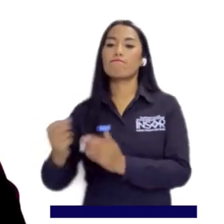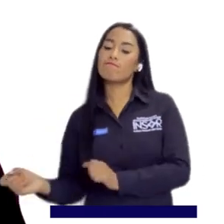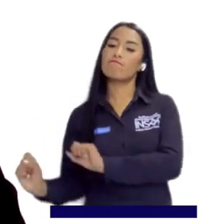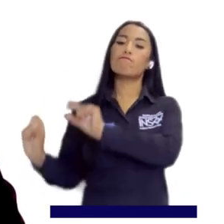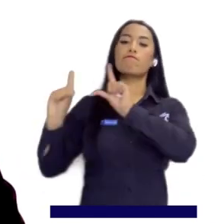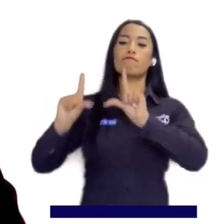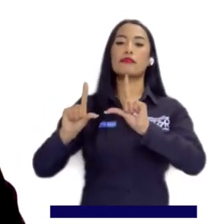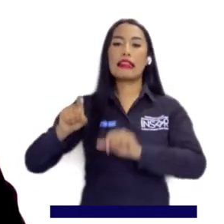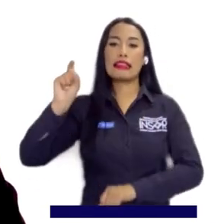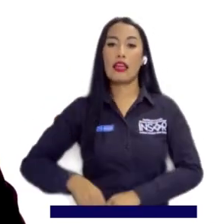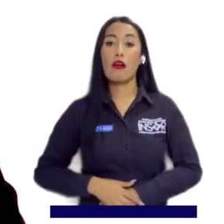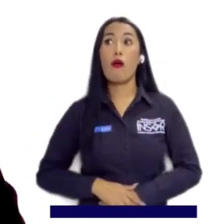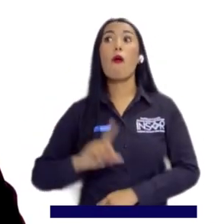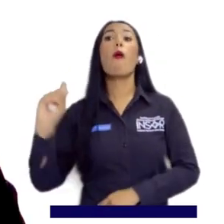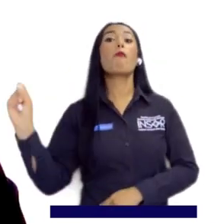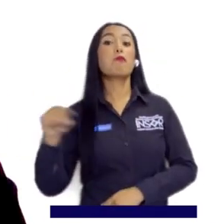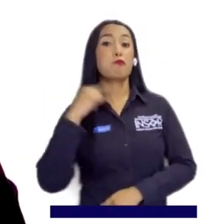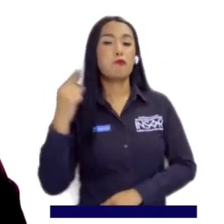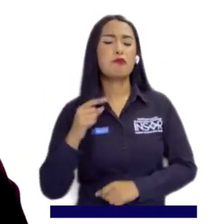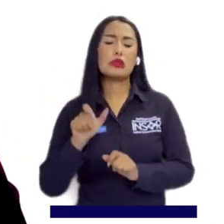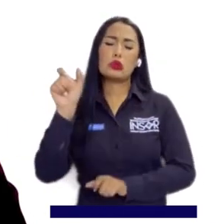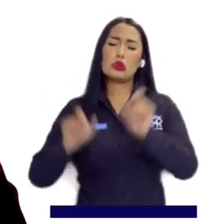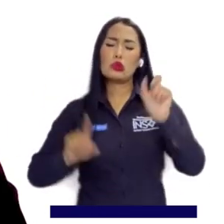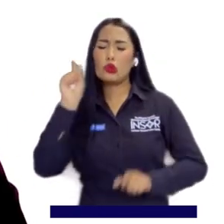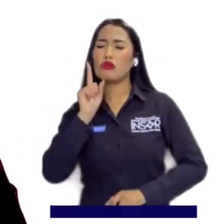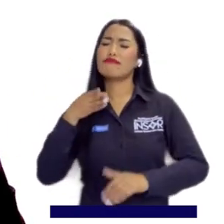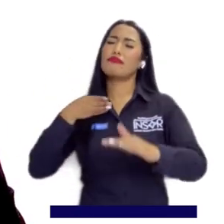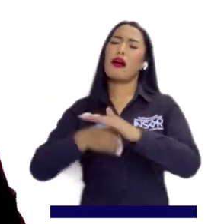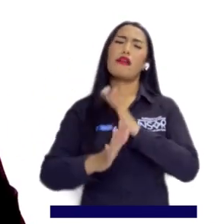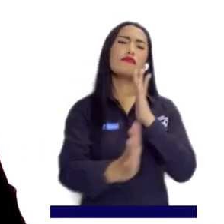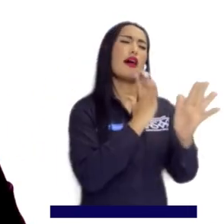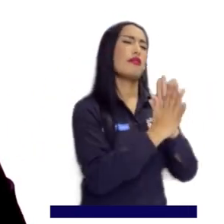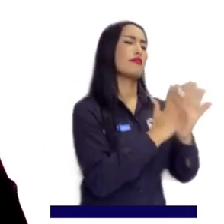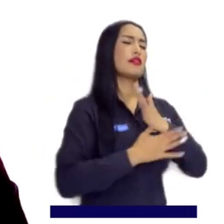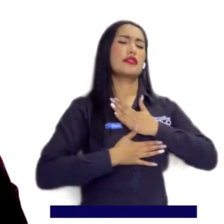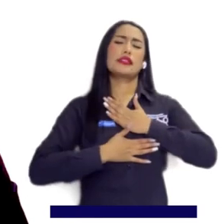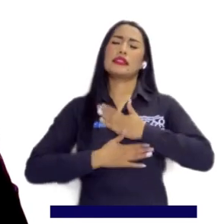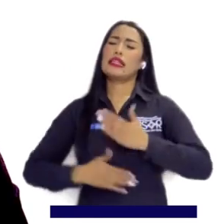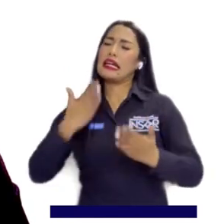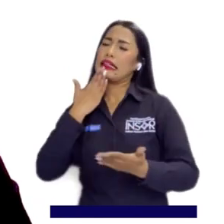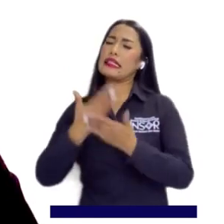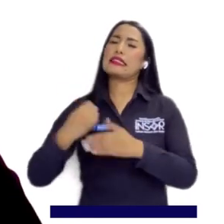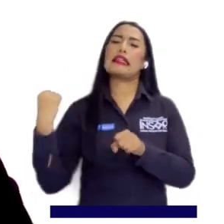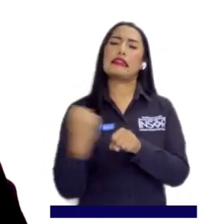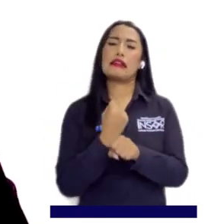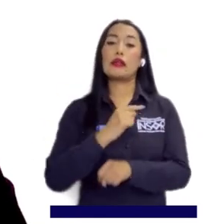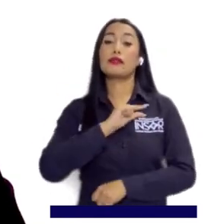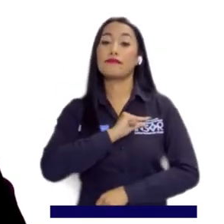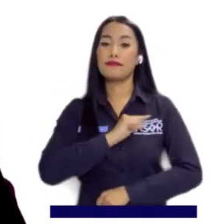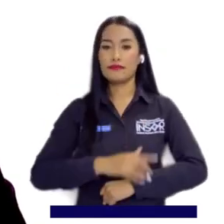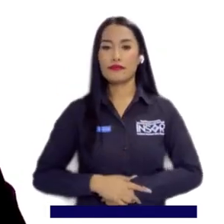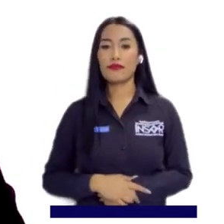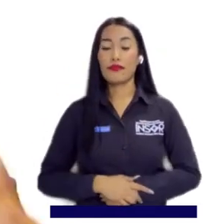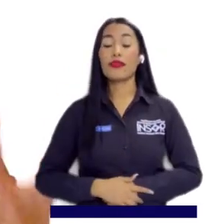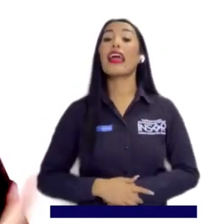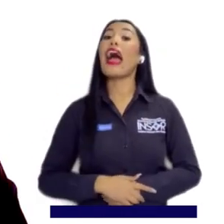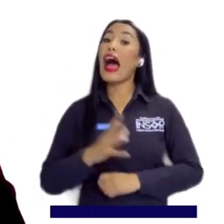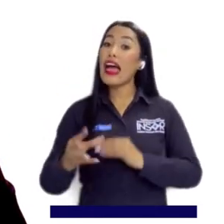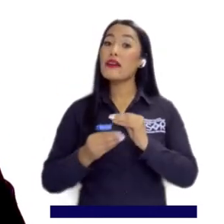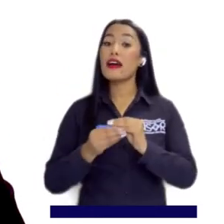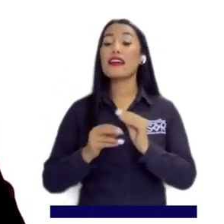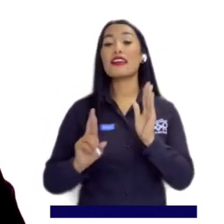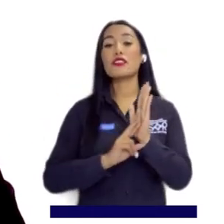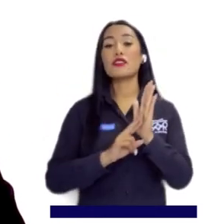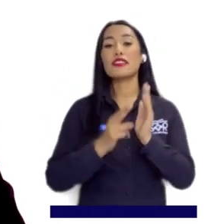a contar con intérpretes de lengua de señas. Hoy, las personas sordas están más y mejor informadas gracias a la labor de un sordo. En